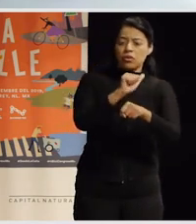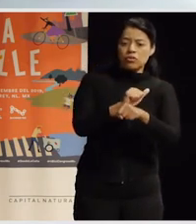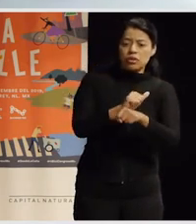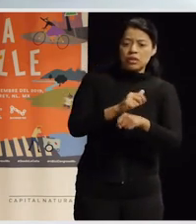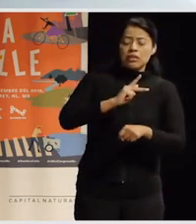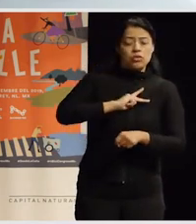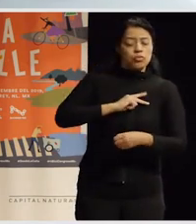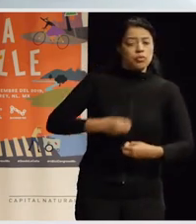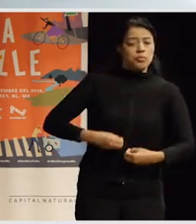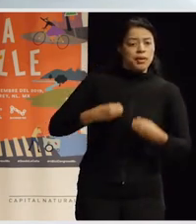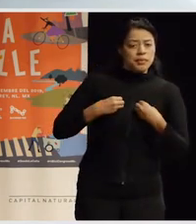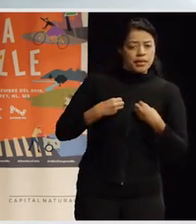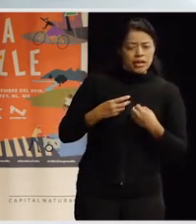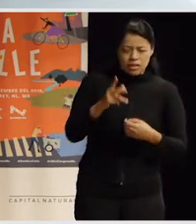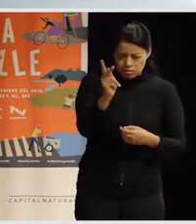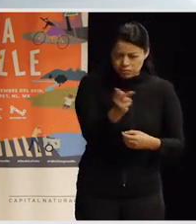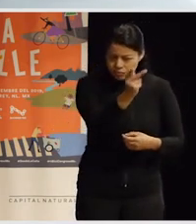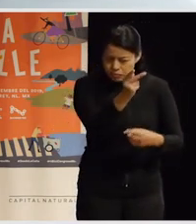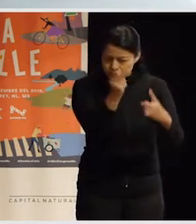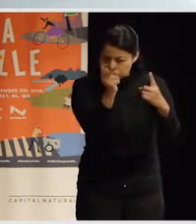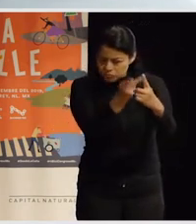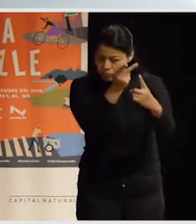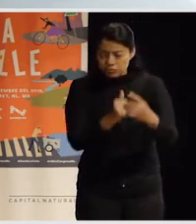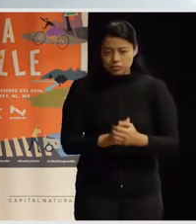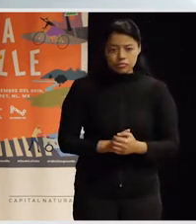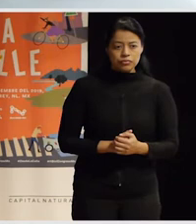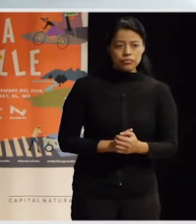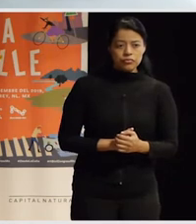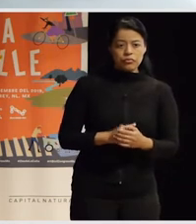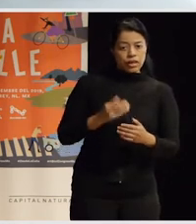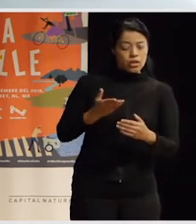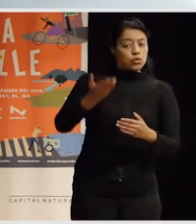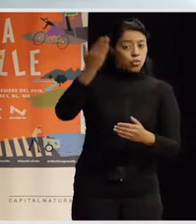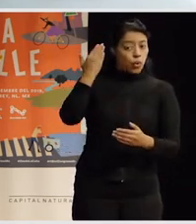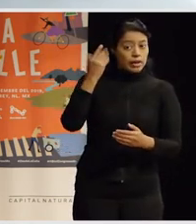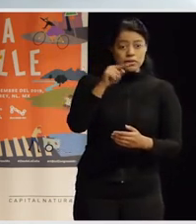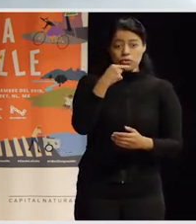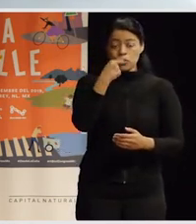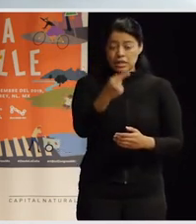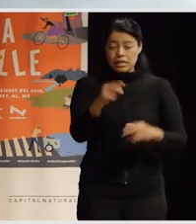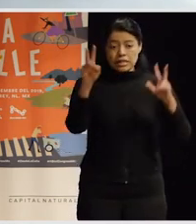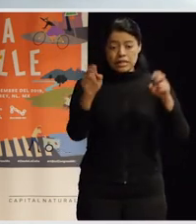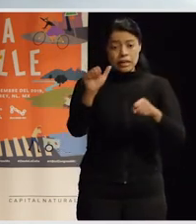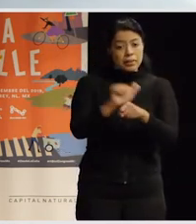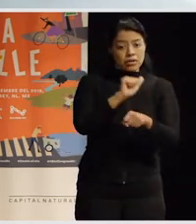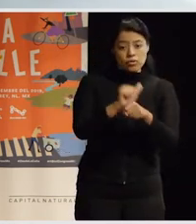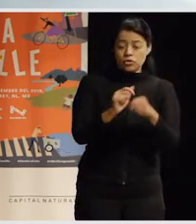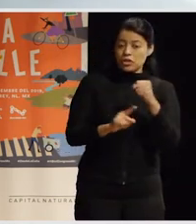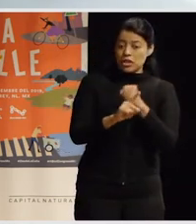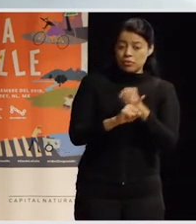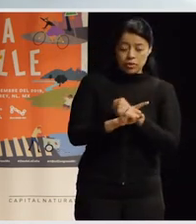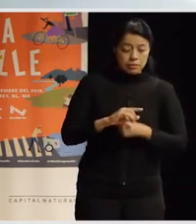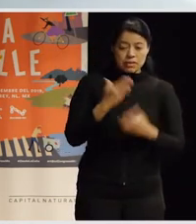propia vida, y ahí le sacamos la pregunta, ¿no? ¿Os acordáis cómo en la primera sesión salió el tema de los coches y el problema de las